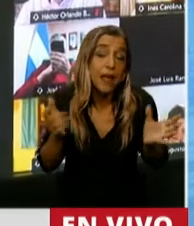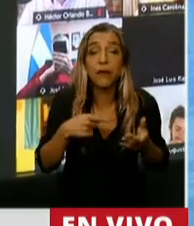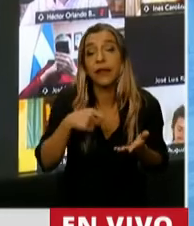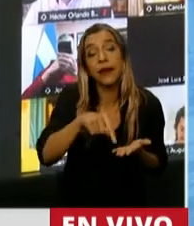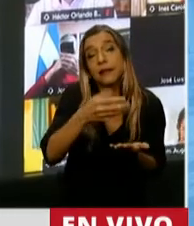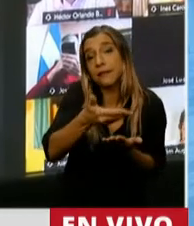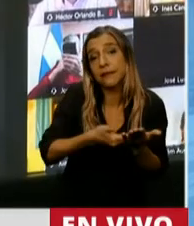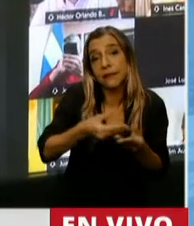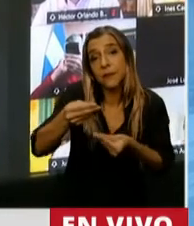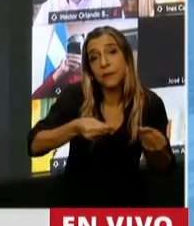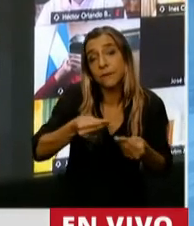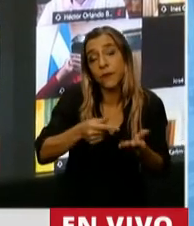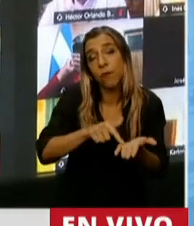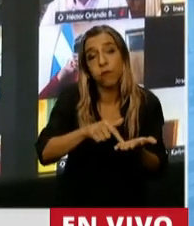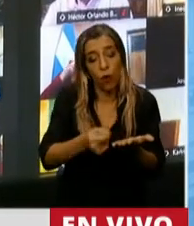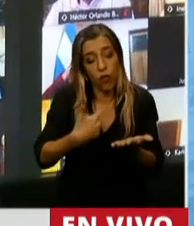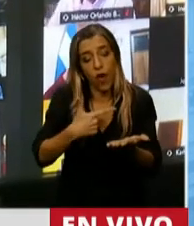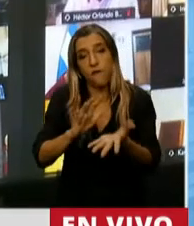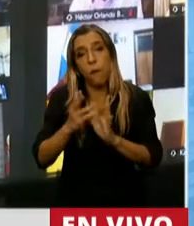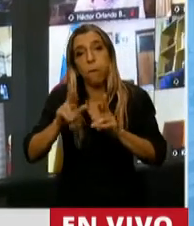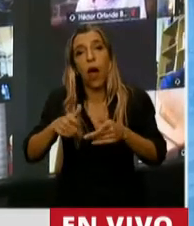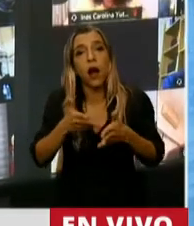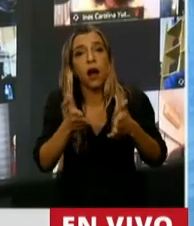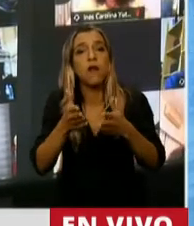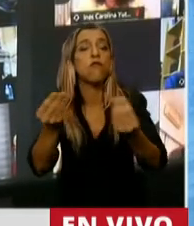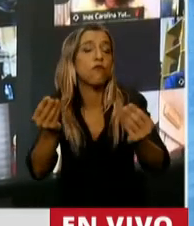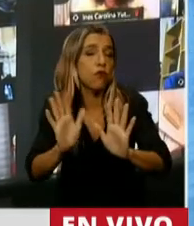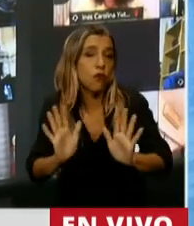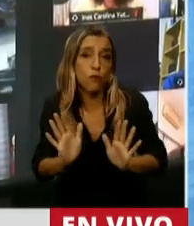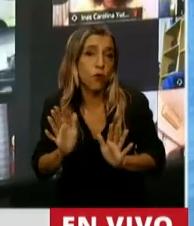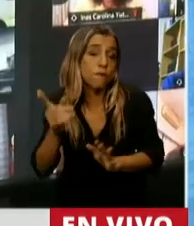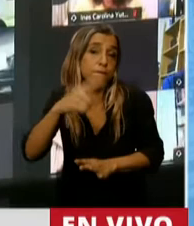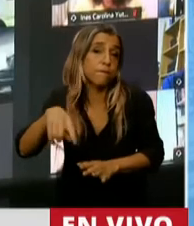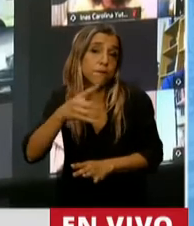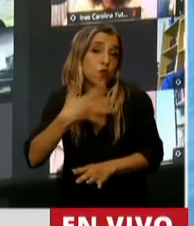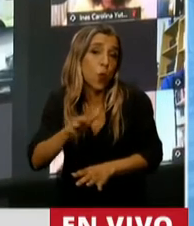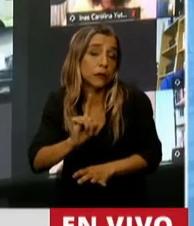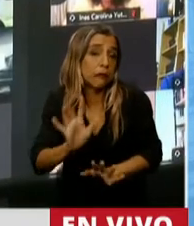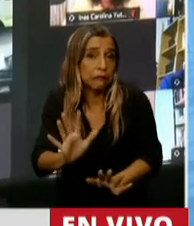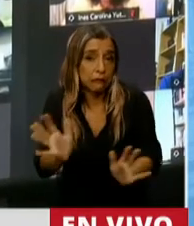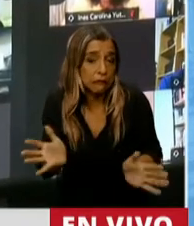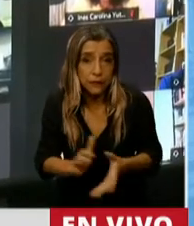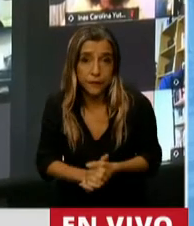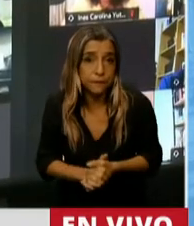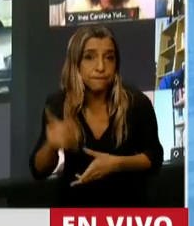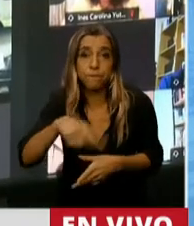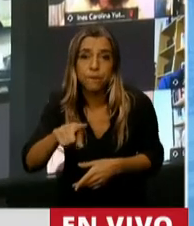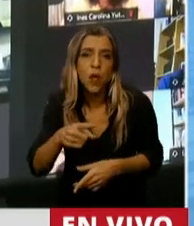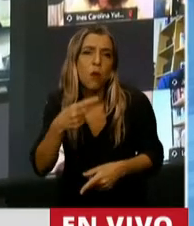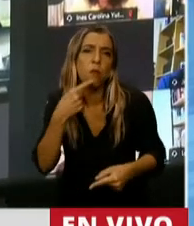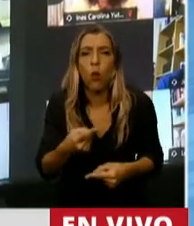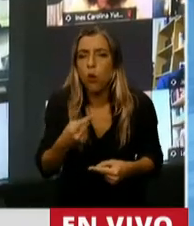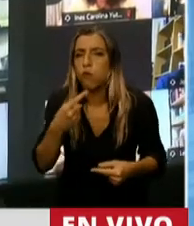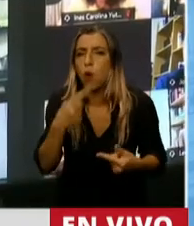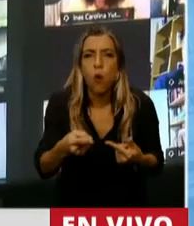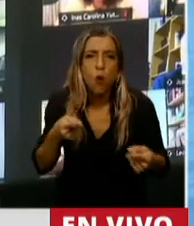de ruta, definitivamente. Y pareciese que no se lo entienda así. Y se lo cuestiona y cuestionan